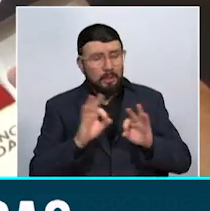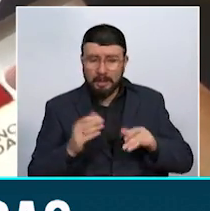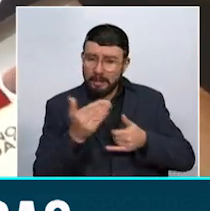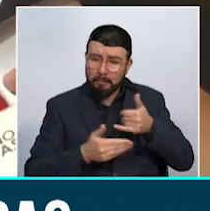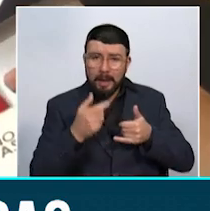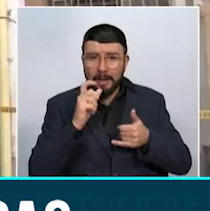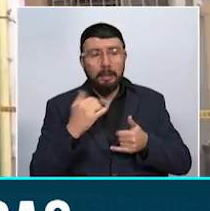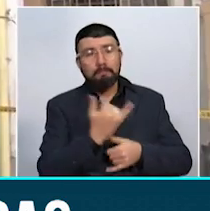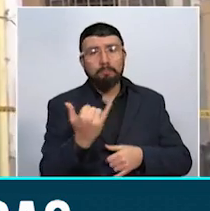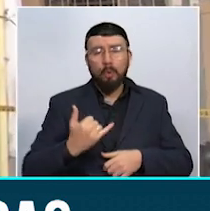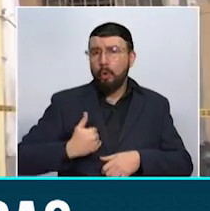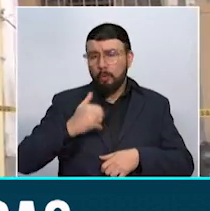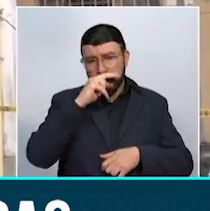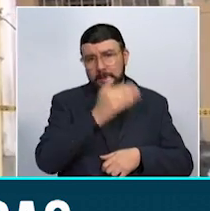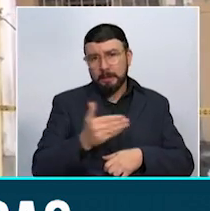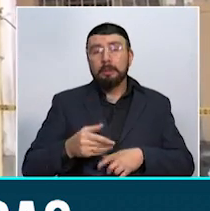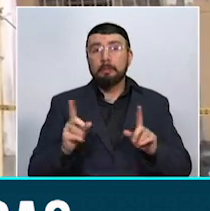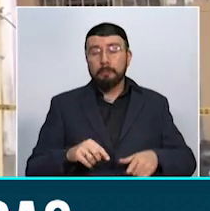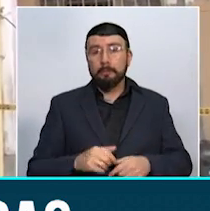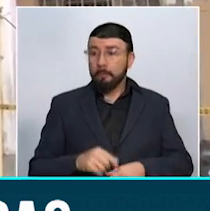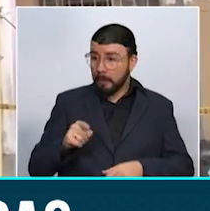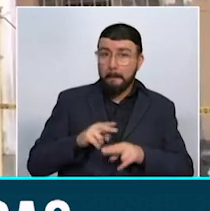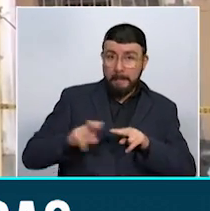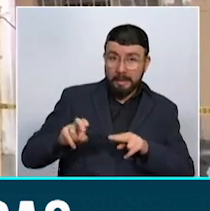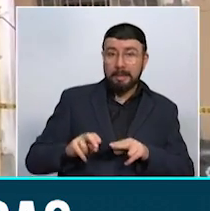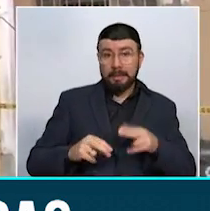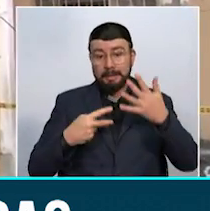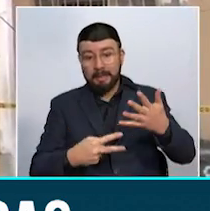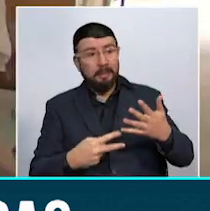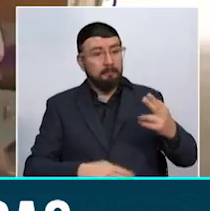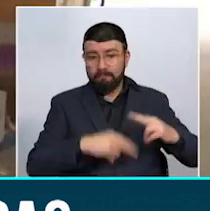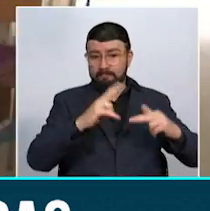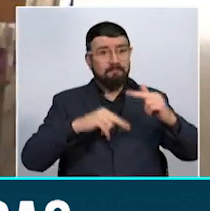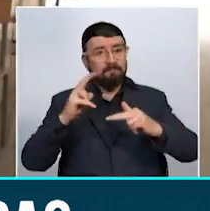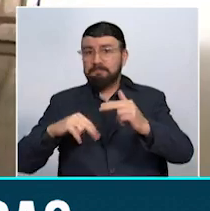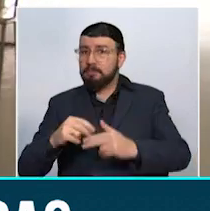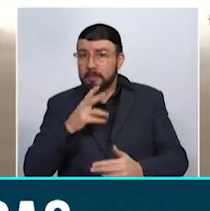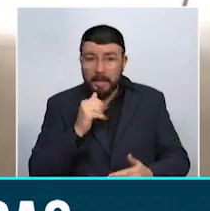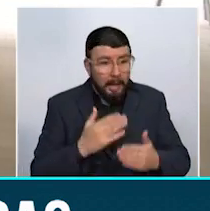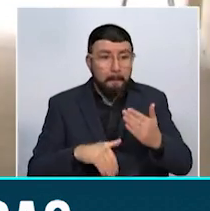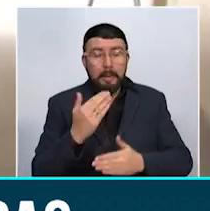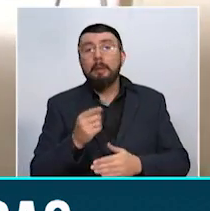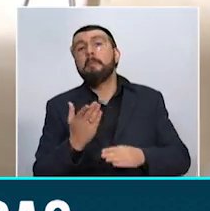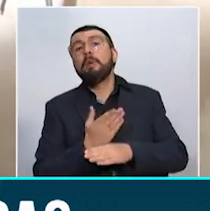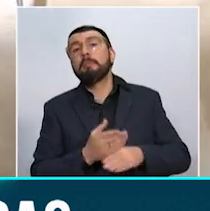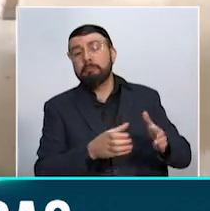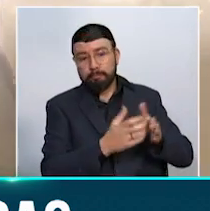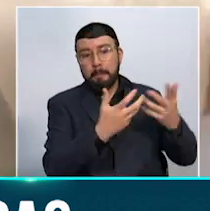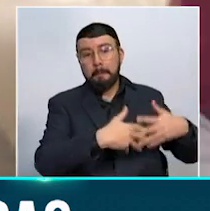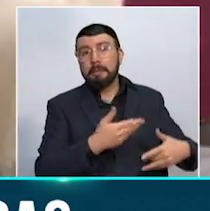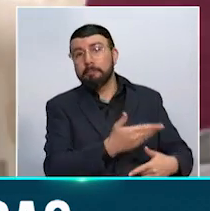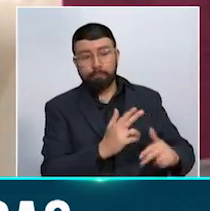y para nuestros jóvenes y niños. En Manizales hay siete obras que no han comenzado debido a los problemas con la empresa contratista